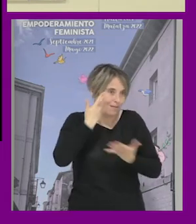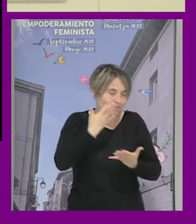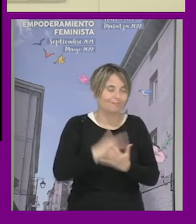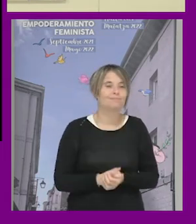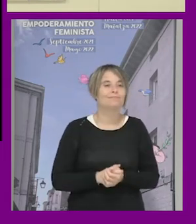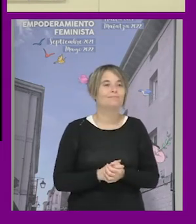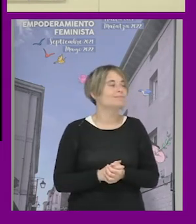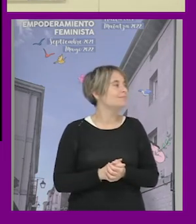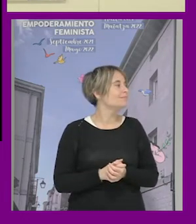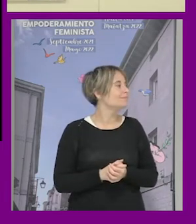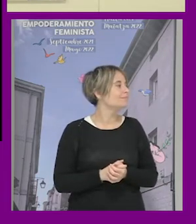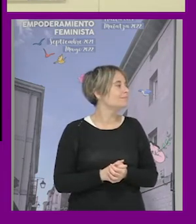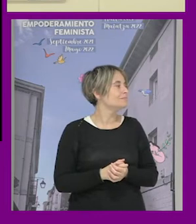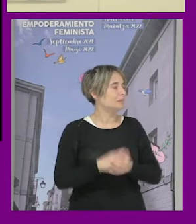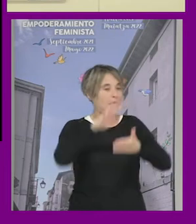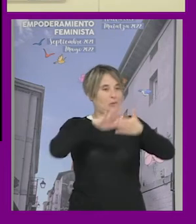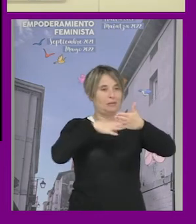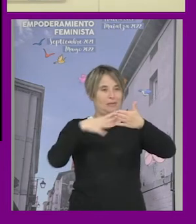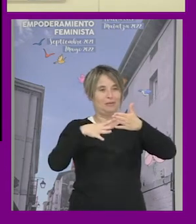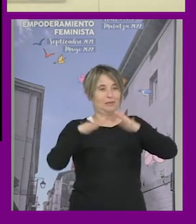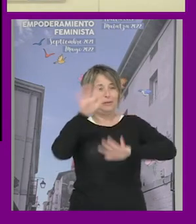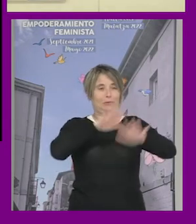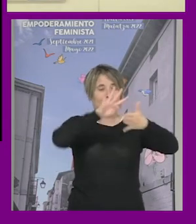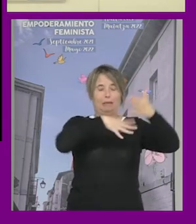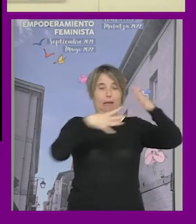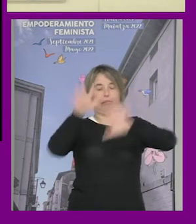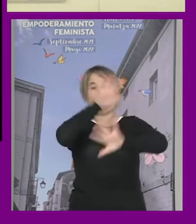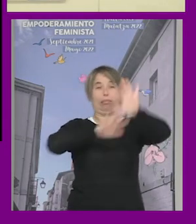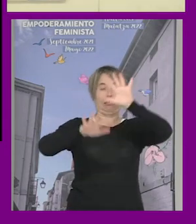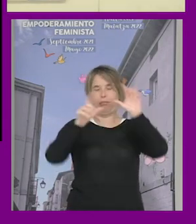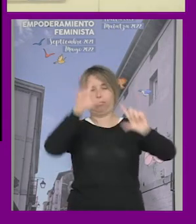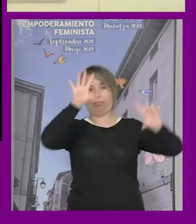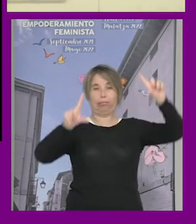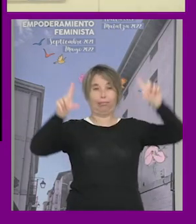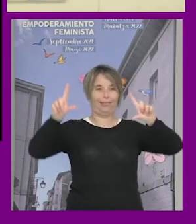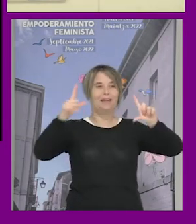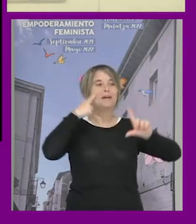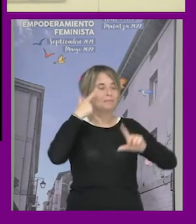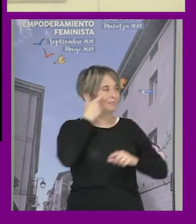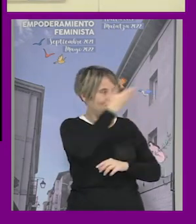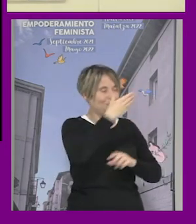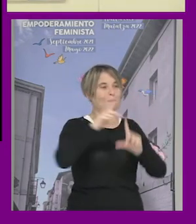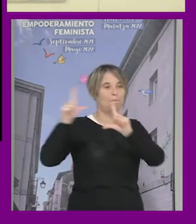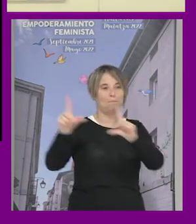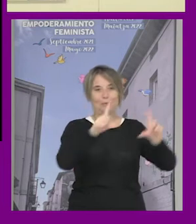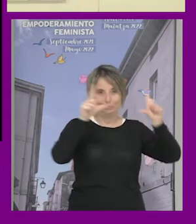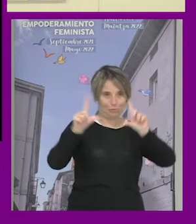que es uy, qué desastre vale se ha movido se ha movido el es lo que tiene el powerpoint